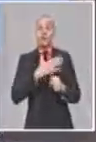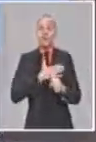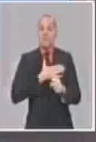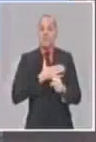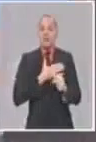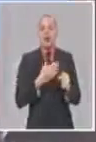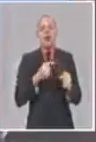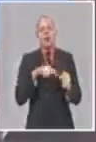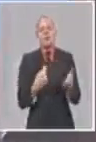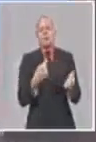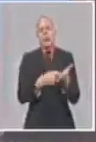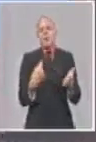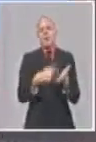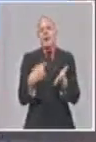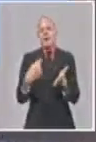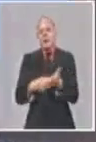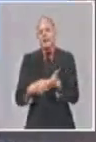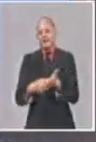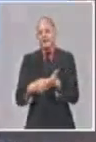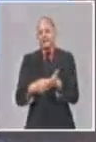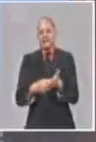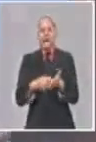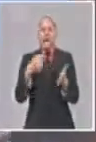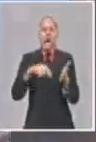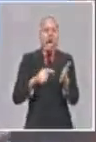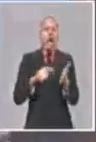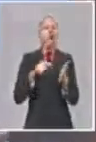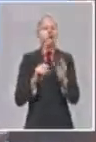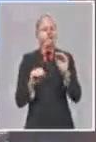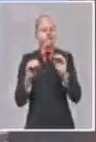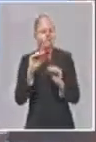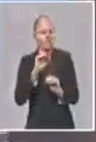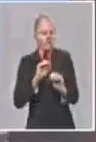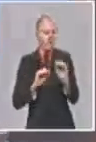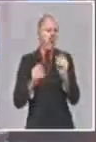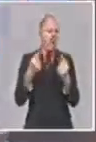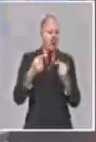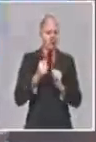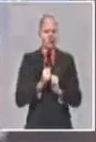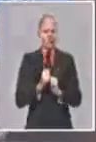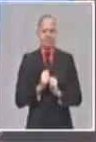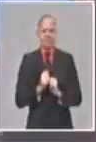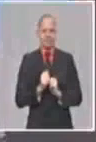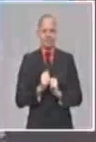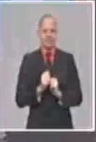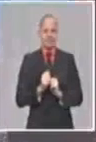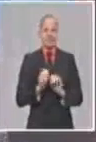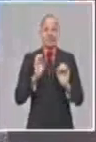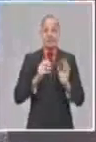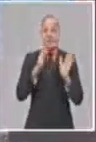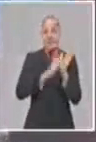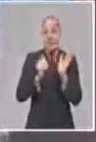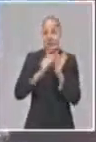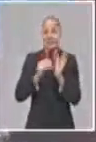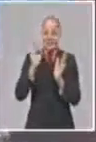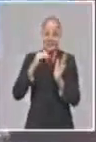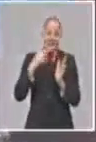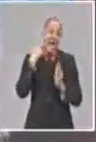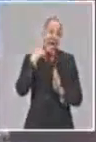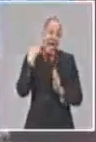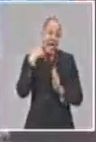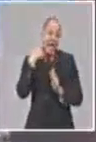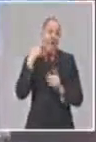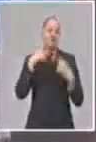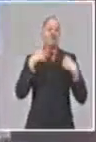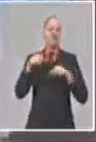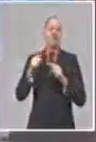régimen general, la declaración jurada. O sea, estamos aprovechando para hacer un ajuste del sistema tributario de los trabajadores por